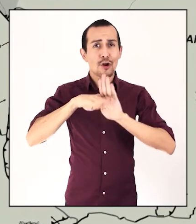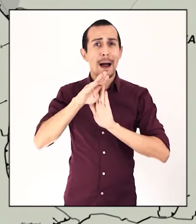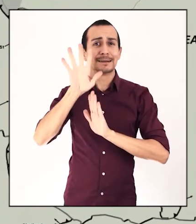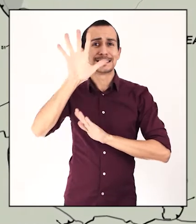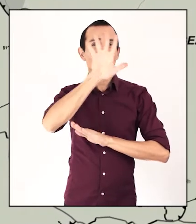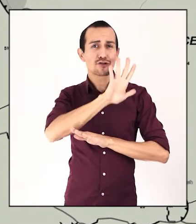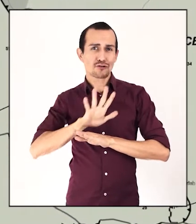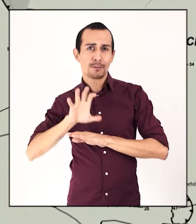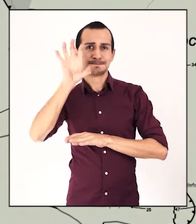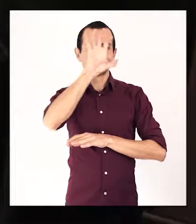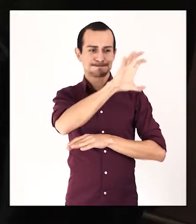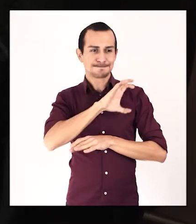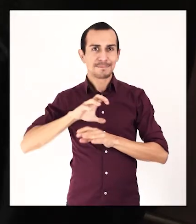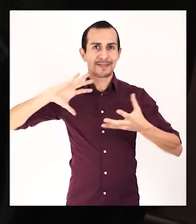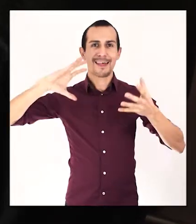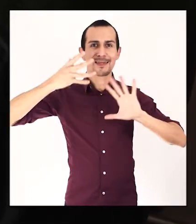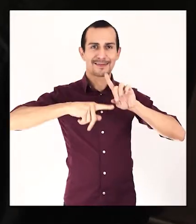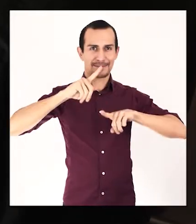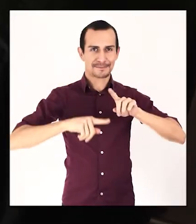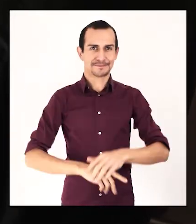como los cinco grandes continentes.